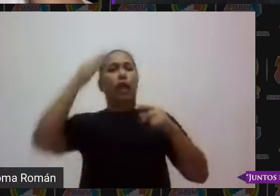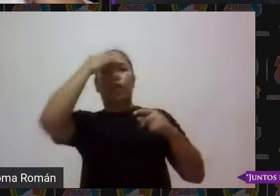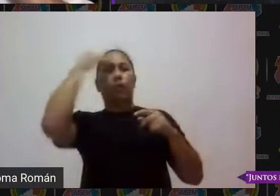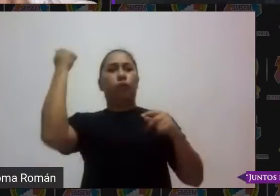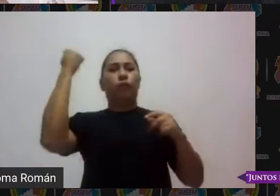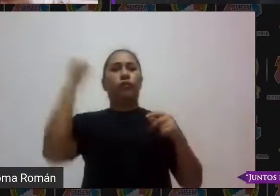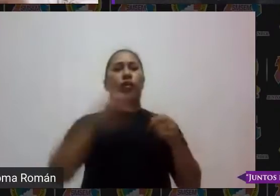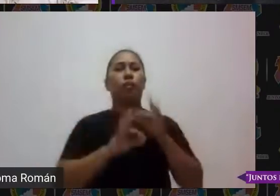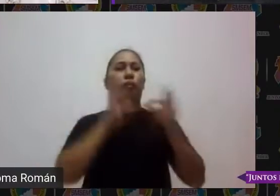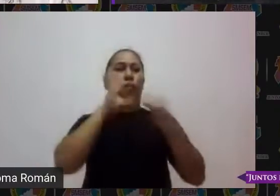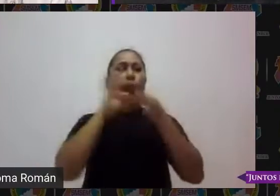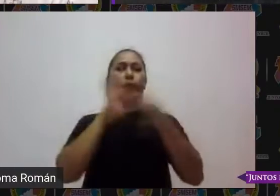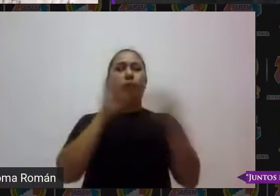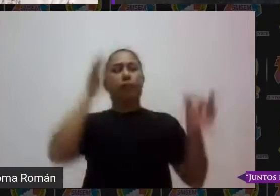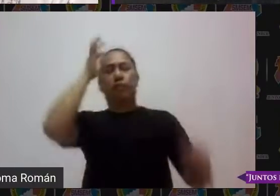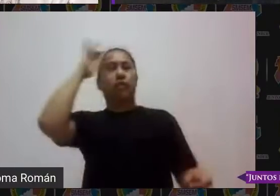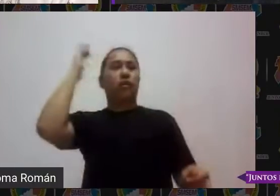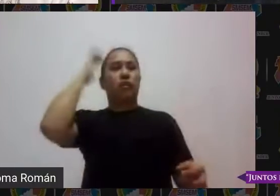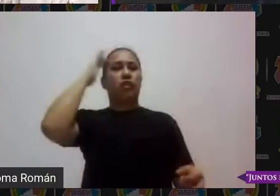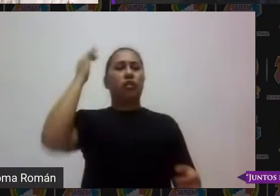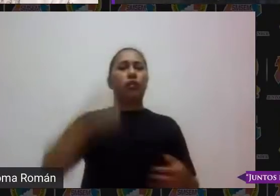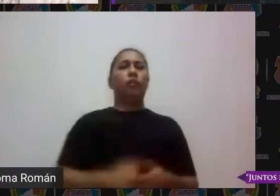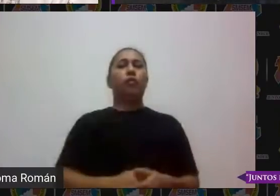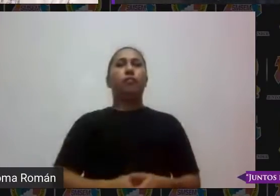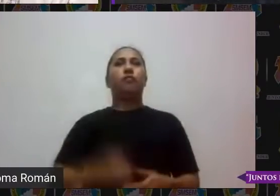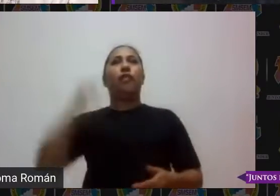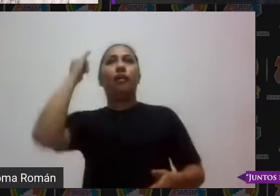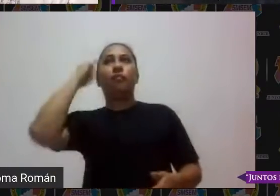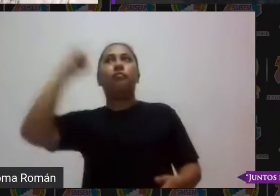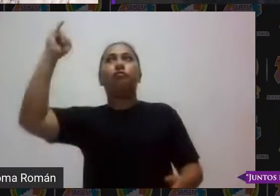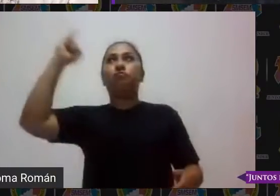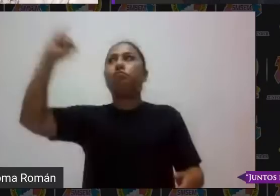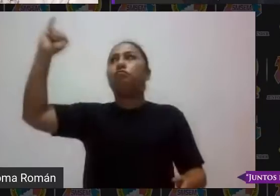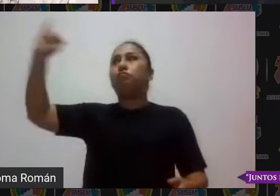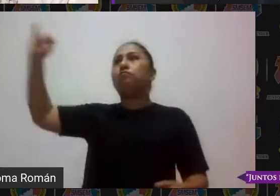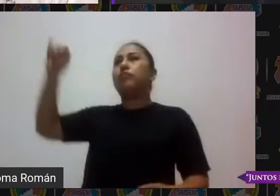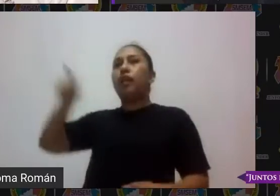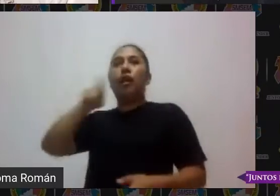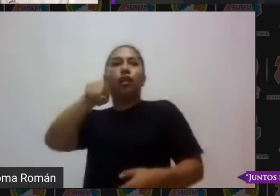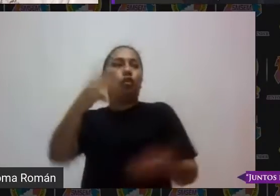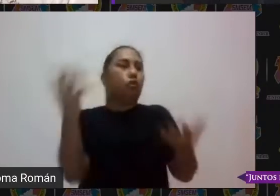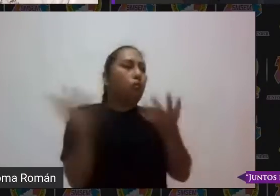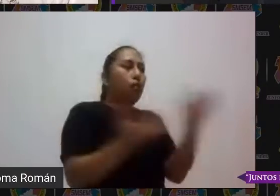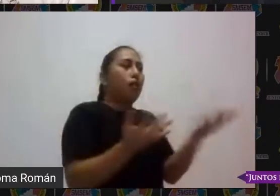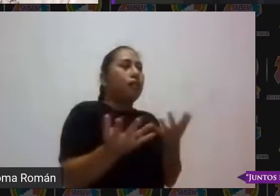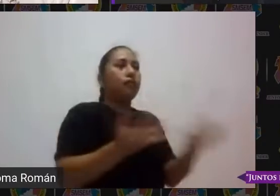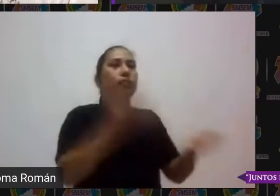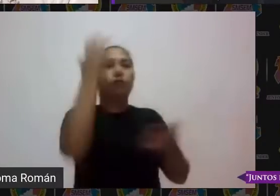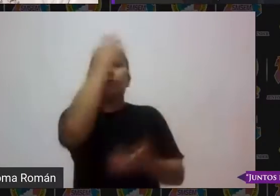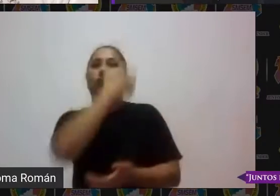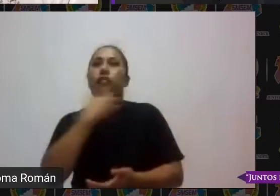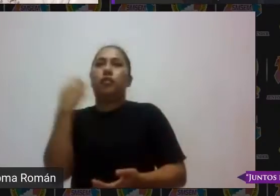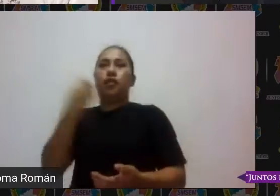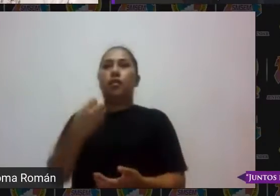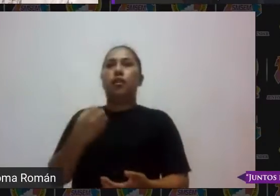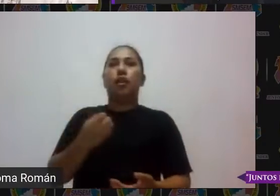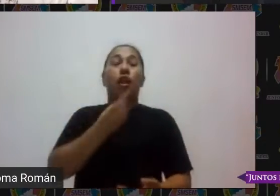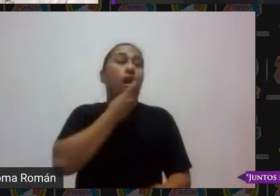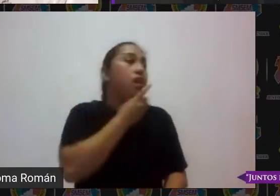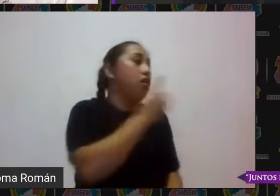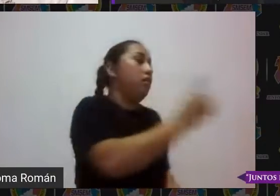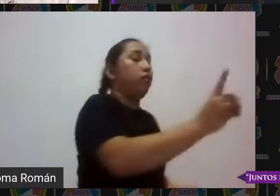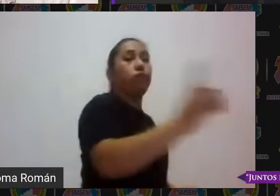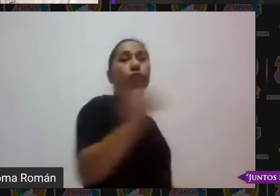imagínate imagínate que tú vas a hacer un examen y se dice un